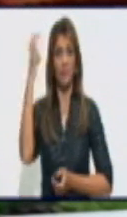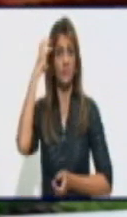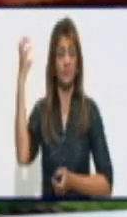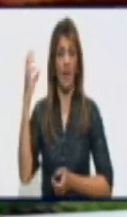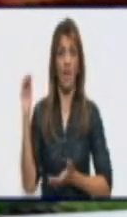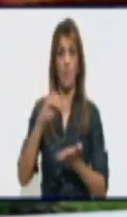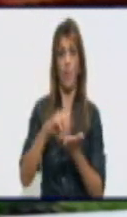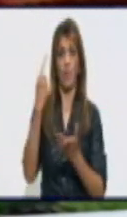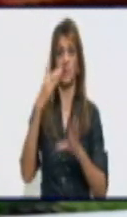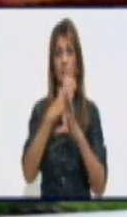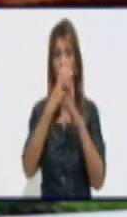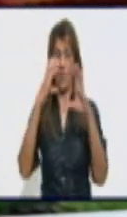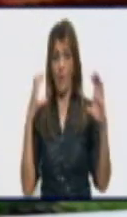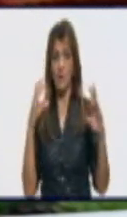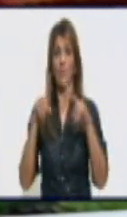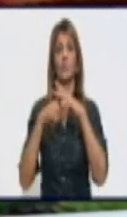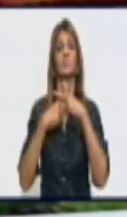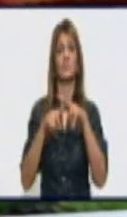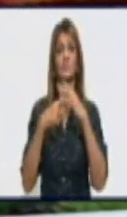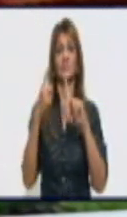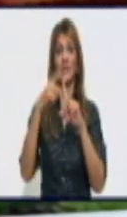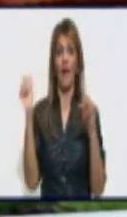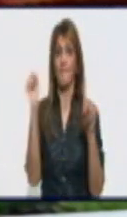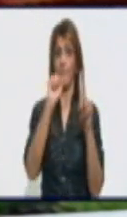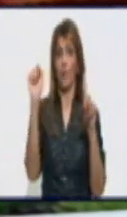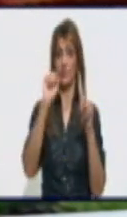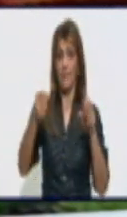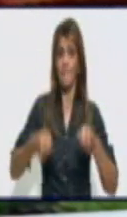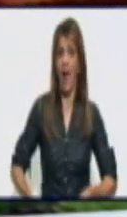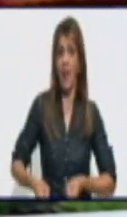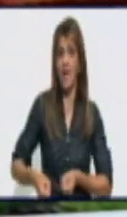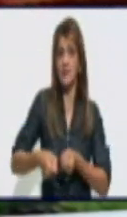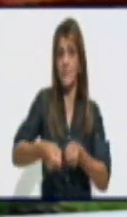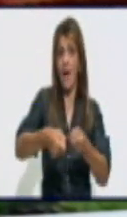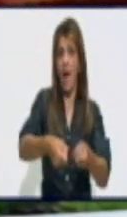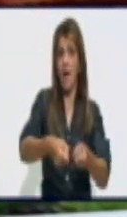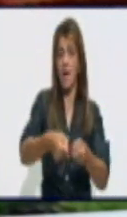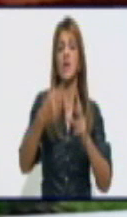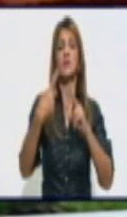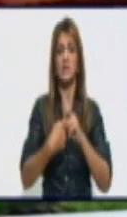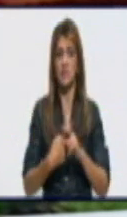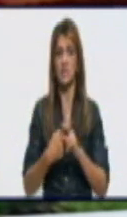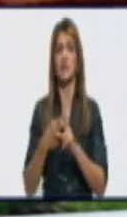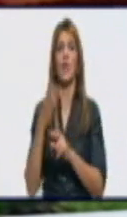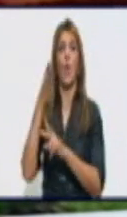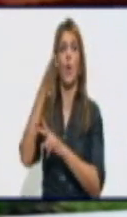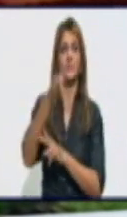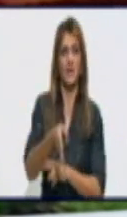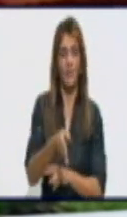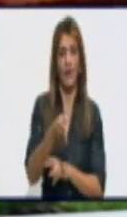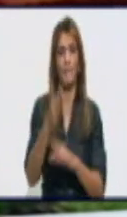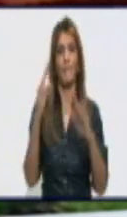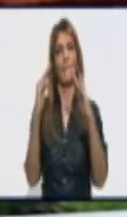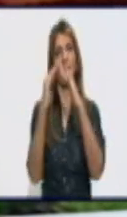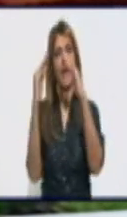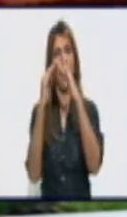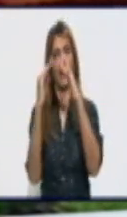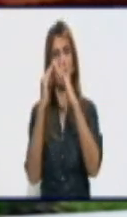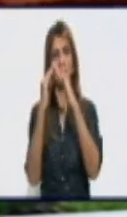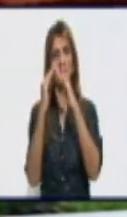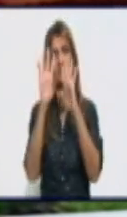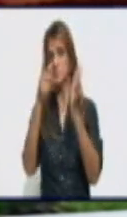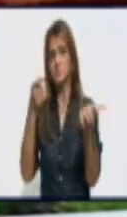garantiza un transporte para su equipaje, y lo lleva hasta la puerta de la casa, sin cobrarle un medio.